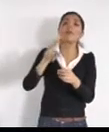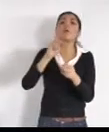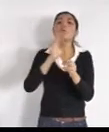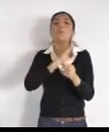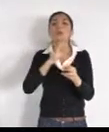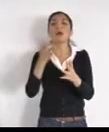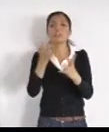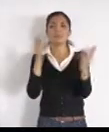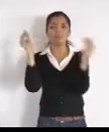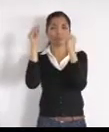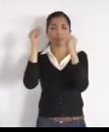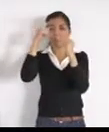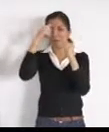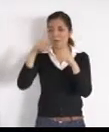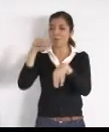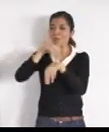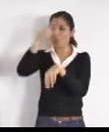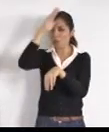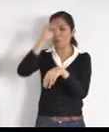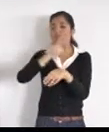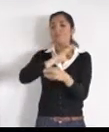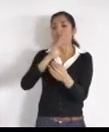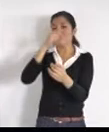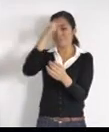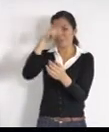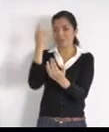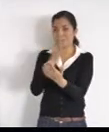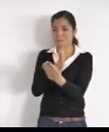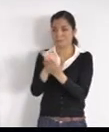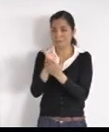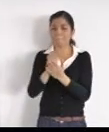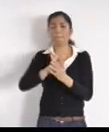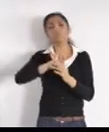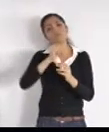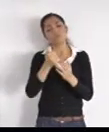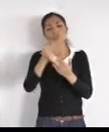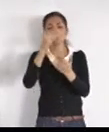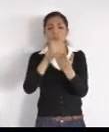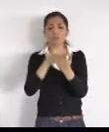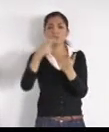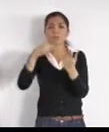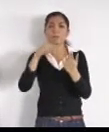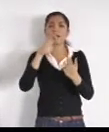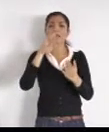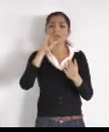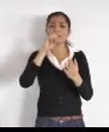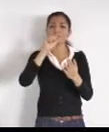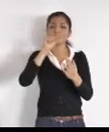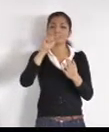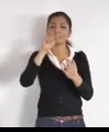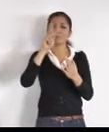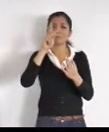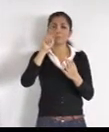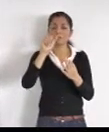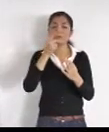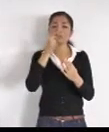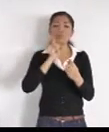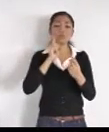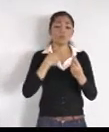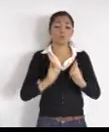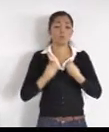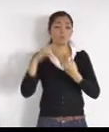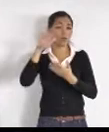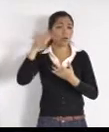me dice por el Facebook personal, Elsa Zapata, buenos días, yo vivo en Lomas del Mirador, chula vista, yo quisiera preguntarle, por qué no entra aquí, la